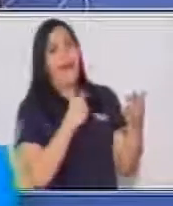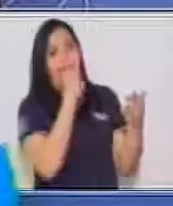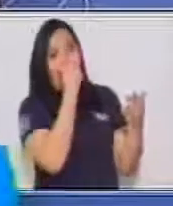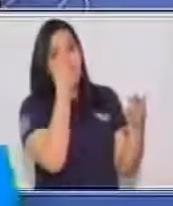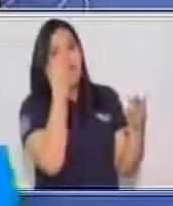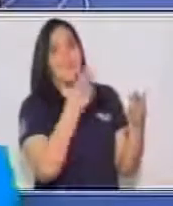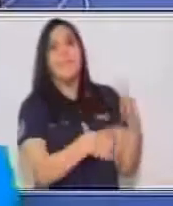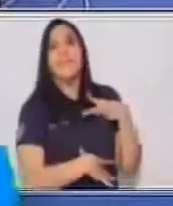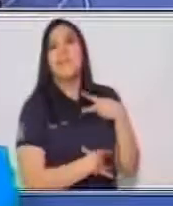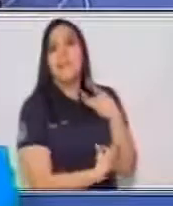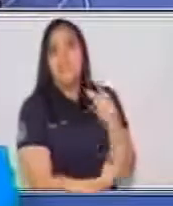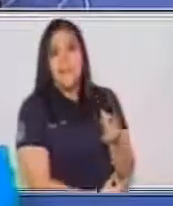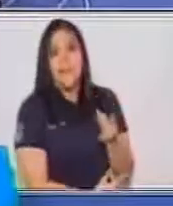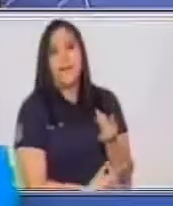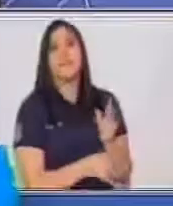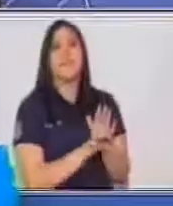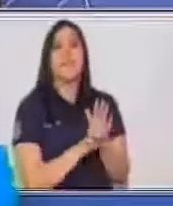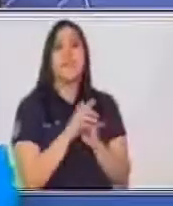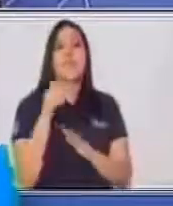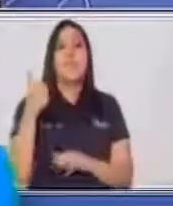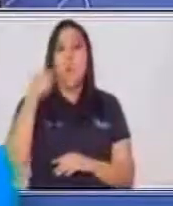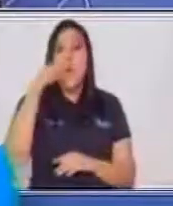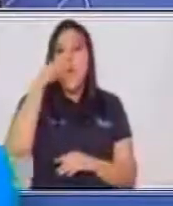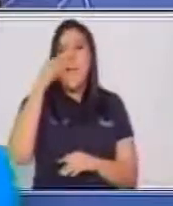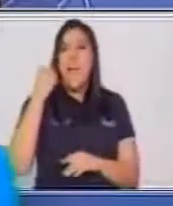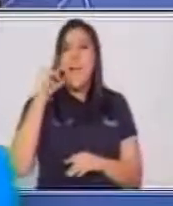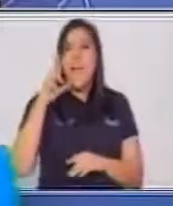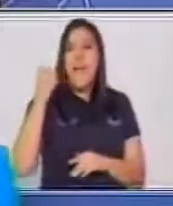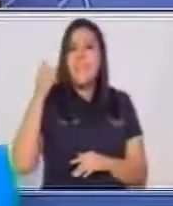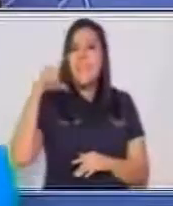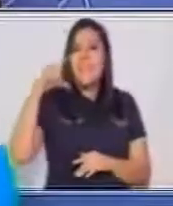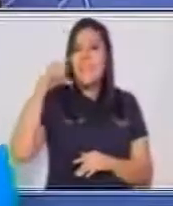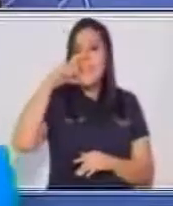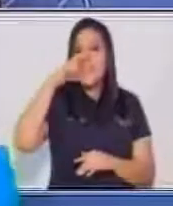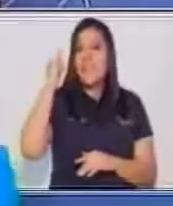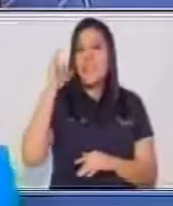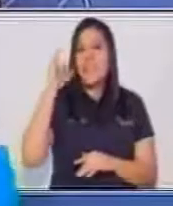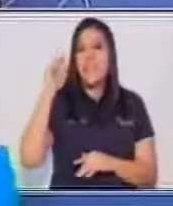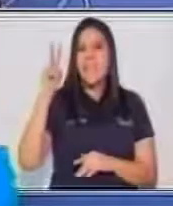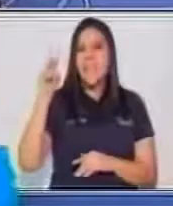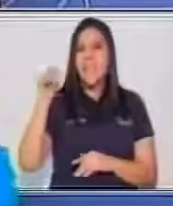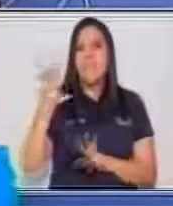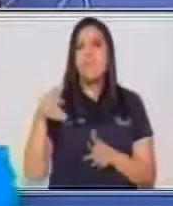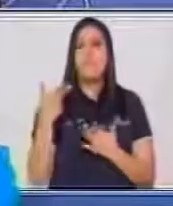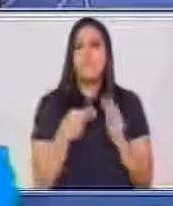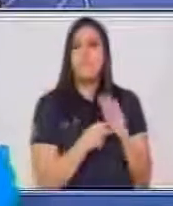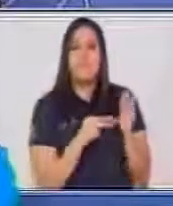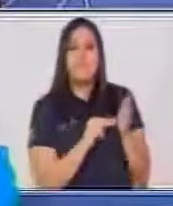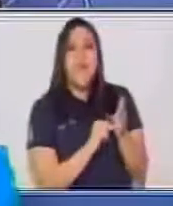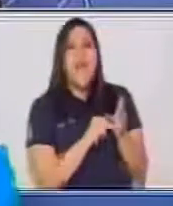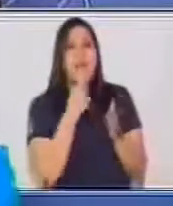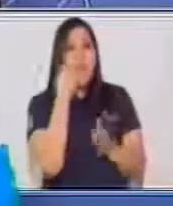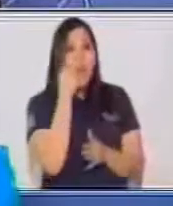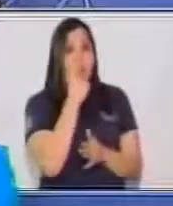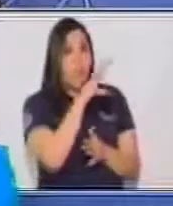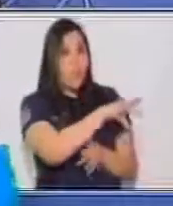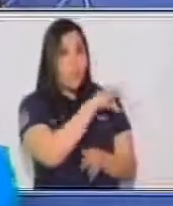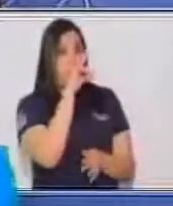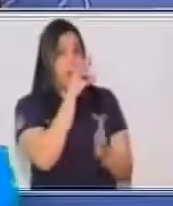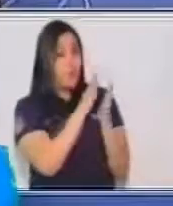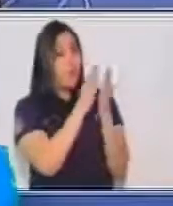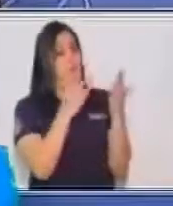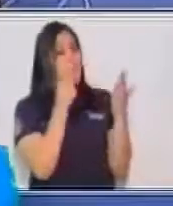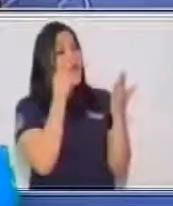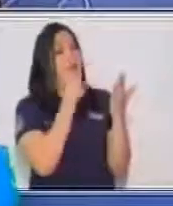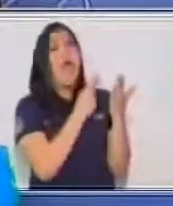Cuando hablamos de atractivo y sencillo es que cuando alguien tome tu trabajo, no se aburra leyendo o le